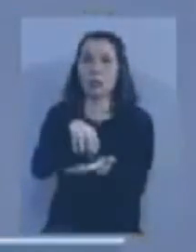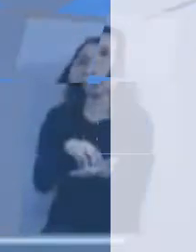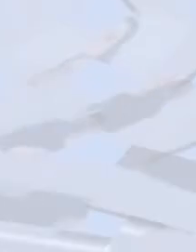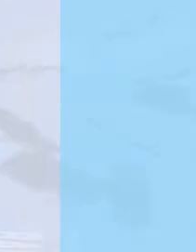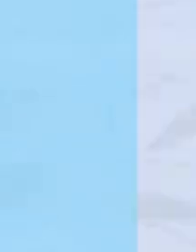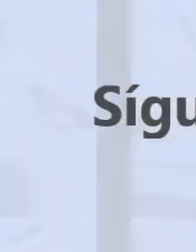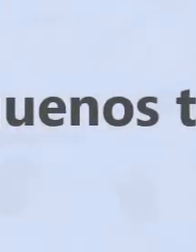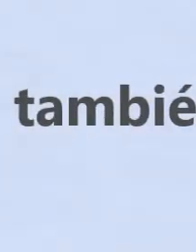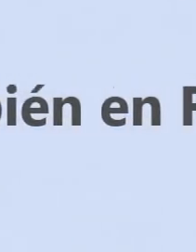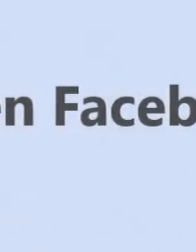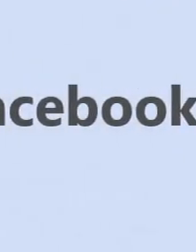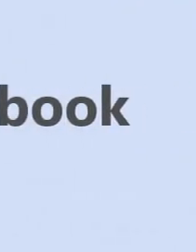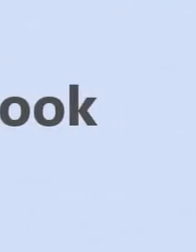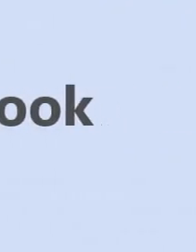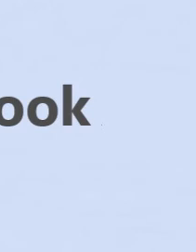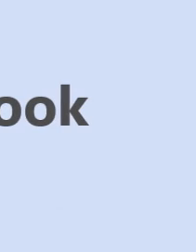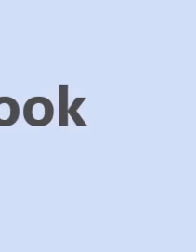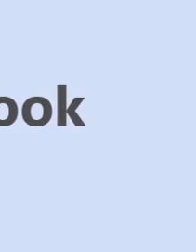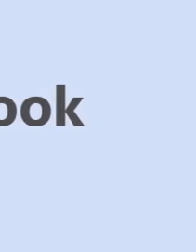entorno.